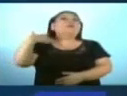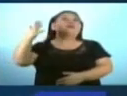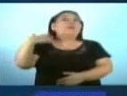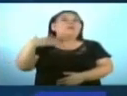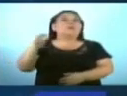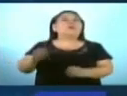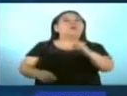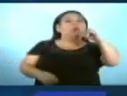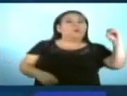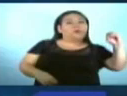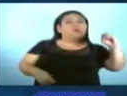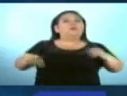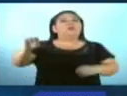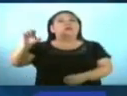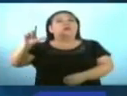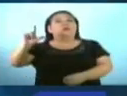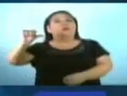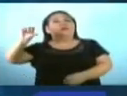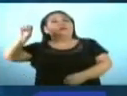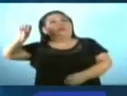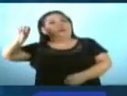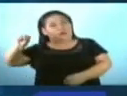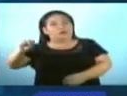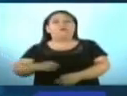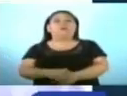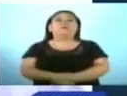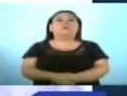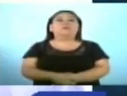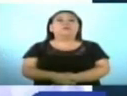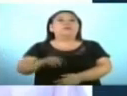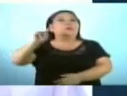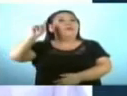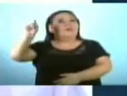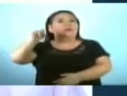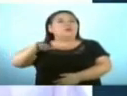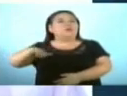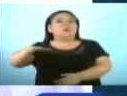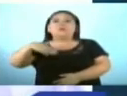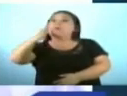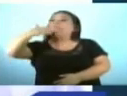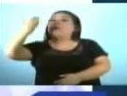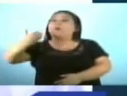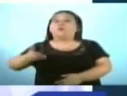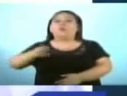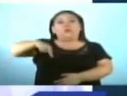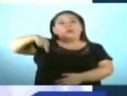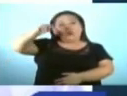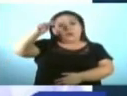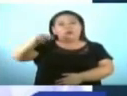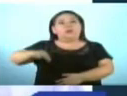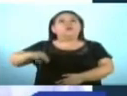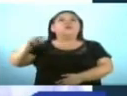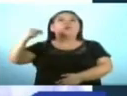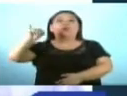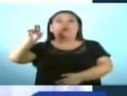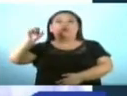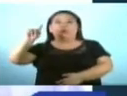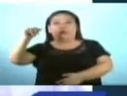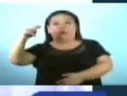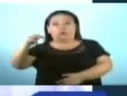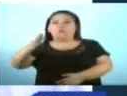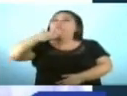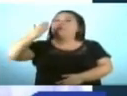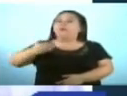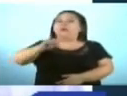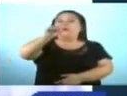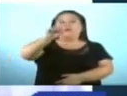Miguel Oeste, Elías Villatoro de Nuevas Ideas. En el municipio de Morazán Norte, Justino Gil de Nuevas Ideas. En Morazán